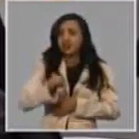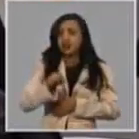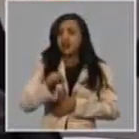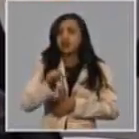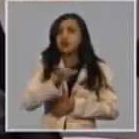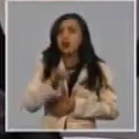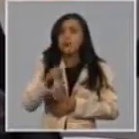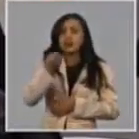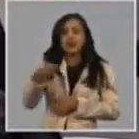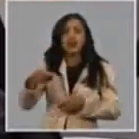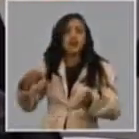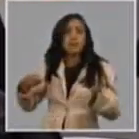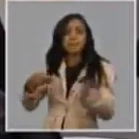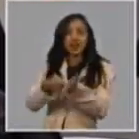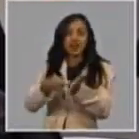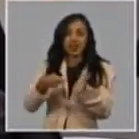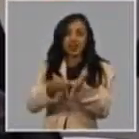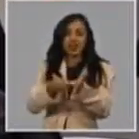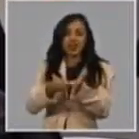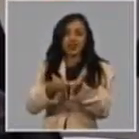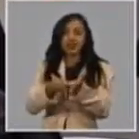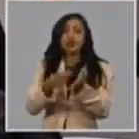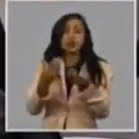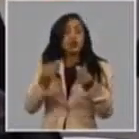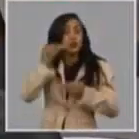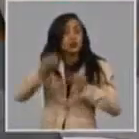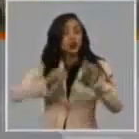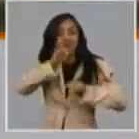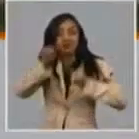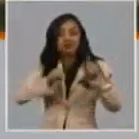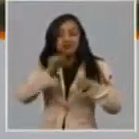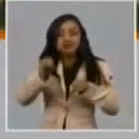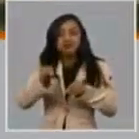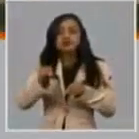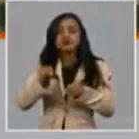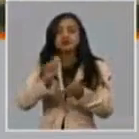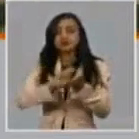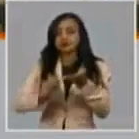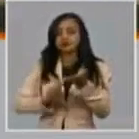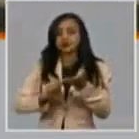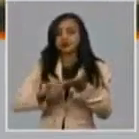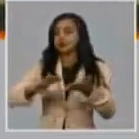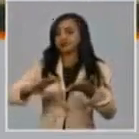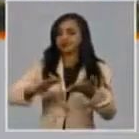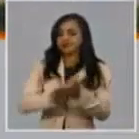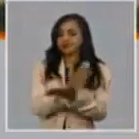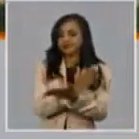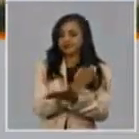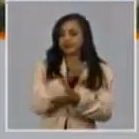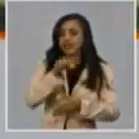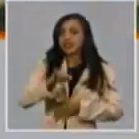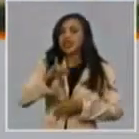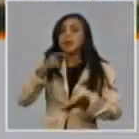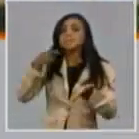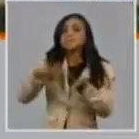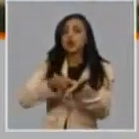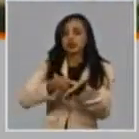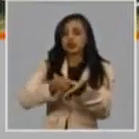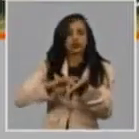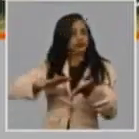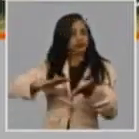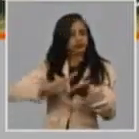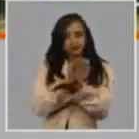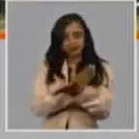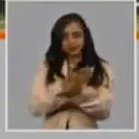los que nos escribieron hoy en el foro debate y que por supuesto elimina este impuesto sobre estas